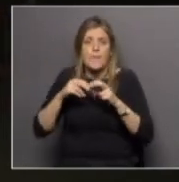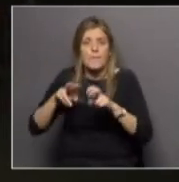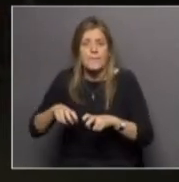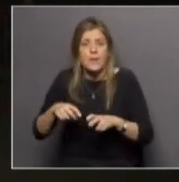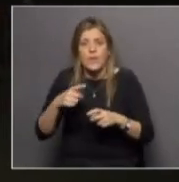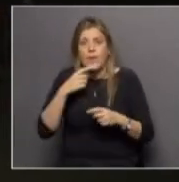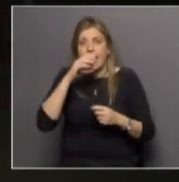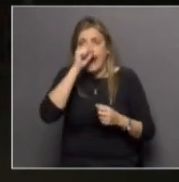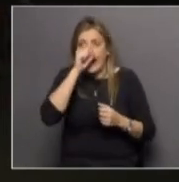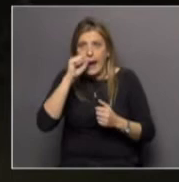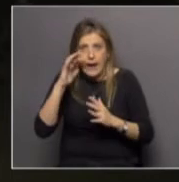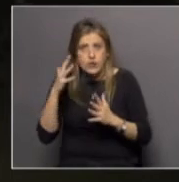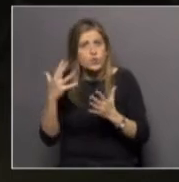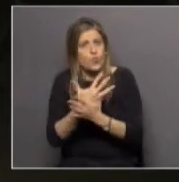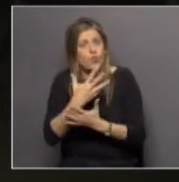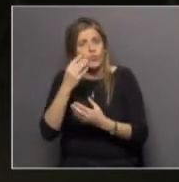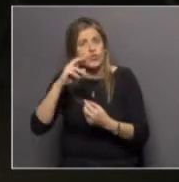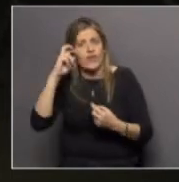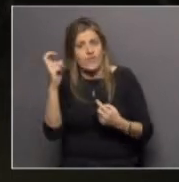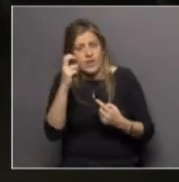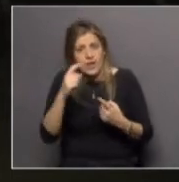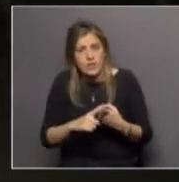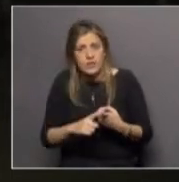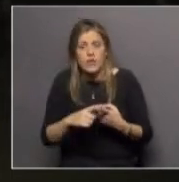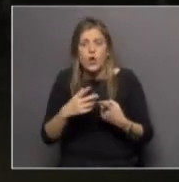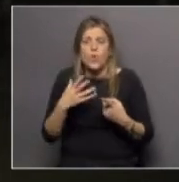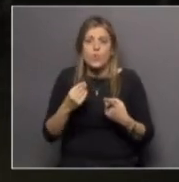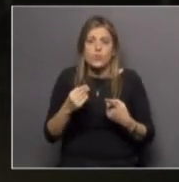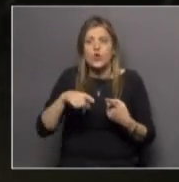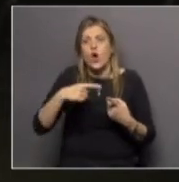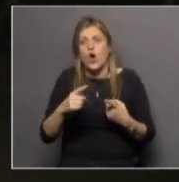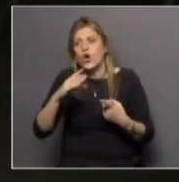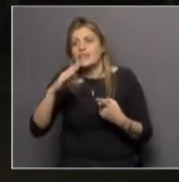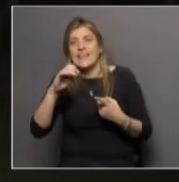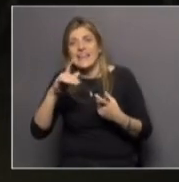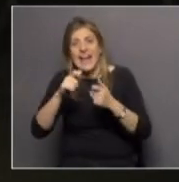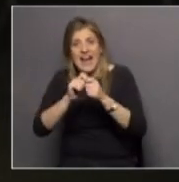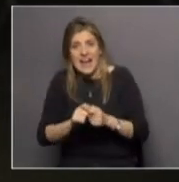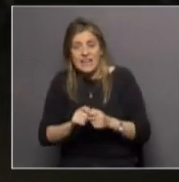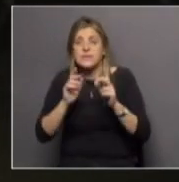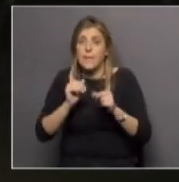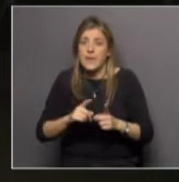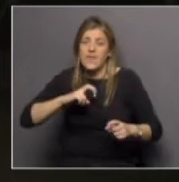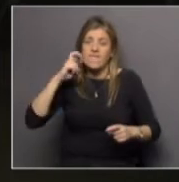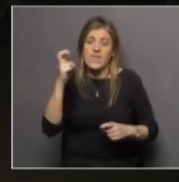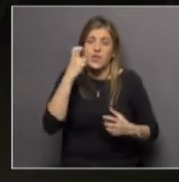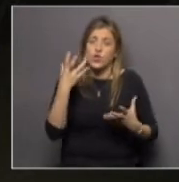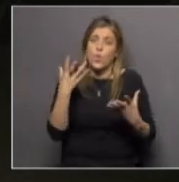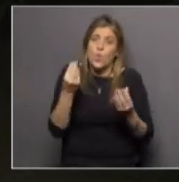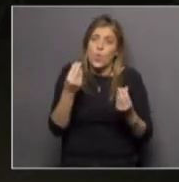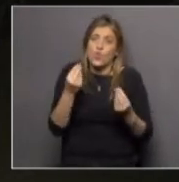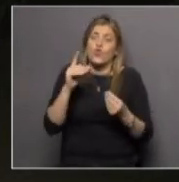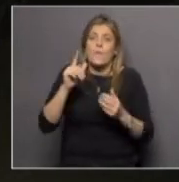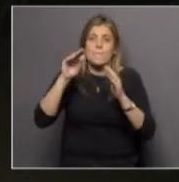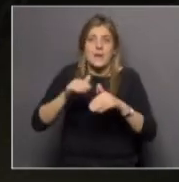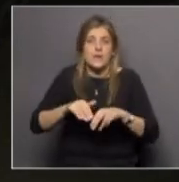cereales que produce la interacción con el viento producen mermas en la producción y ese análisis se puede llevar